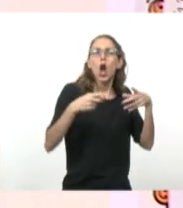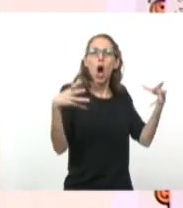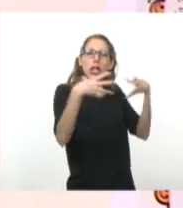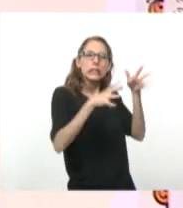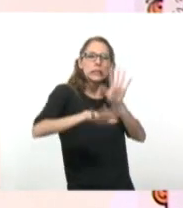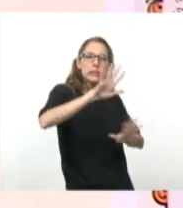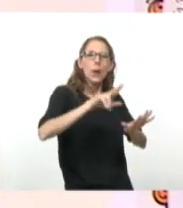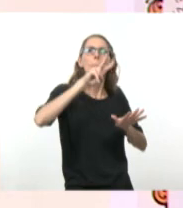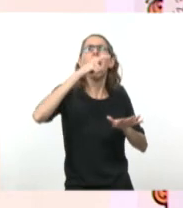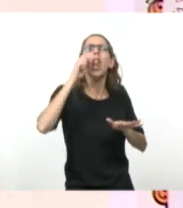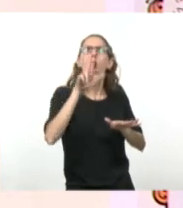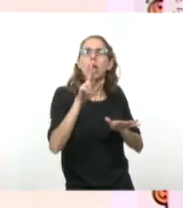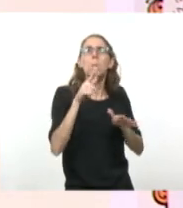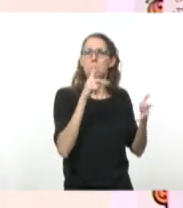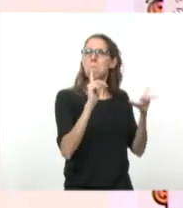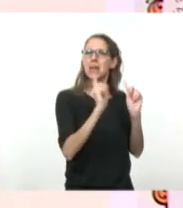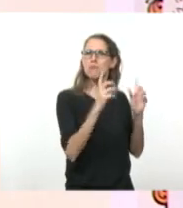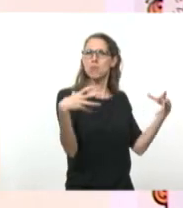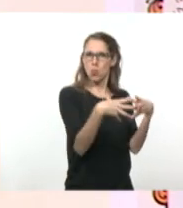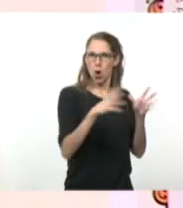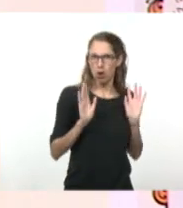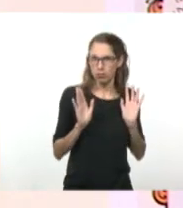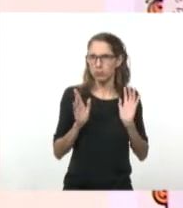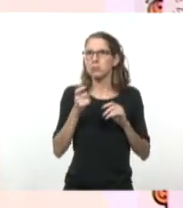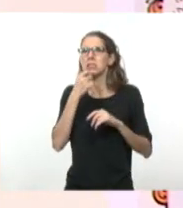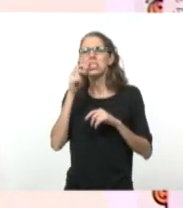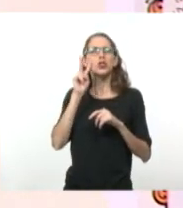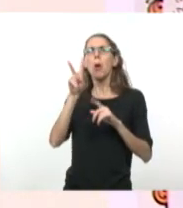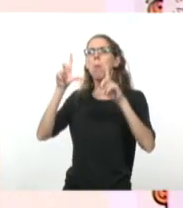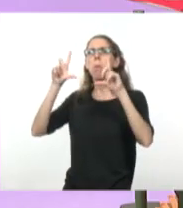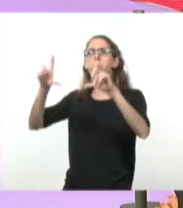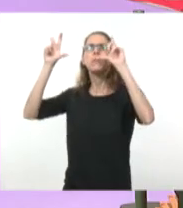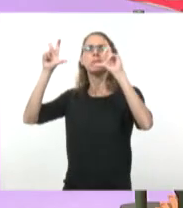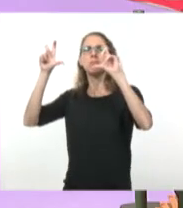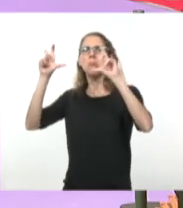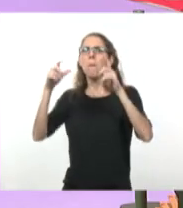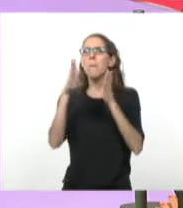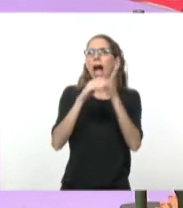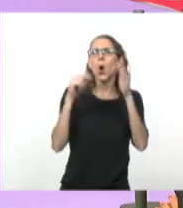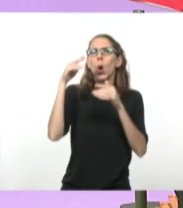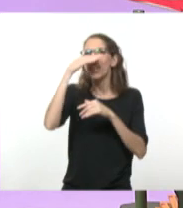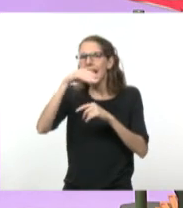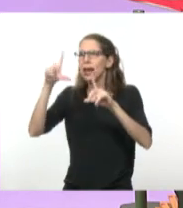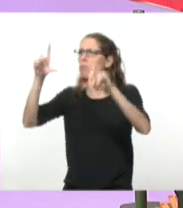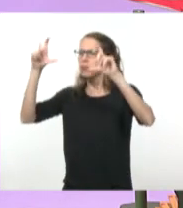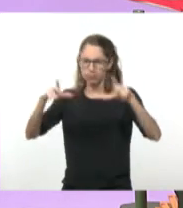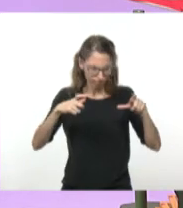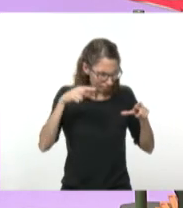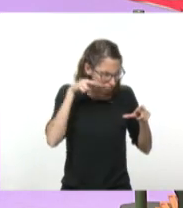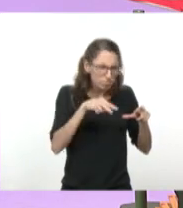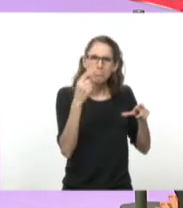de esto, no me llamaría tanto la atención el verde. Claro. Acá está puesto en función del color.